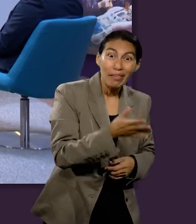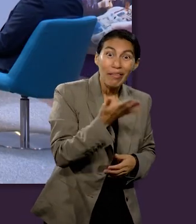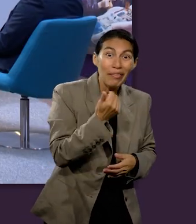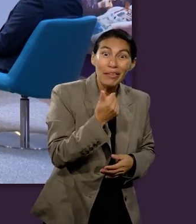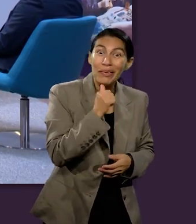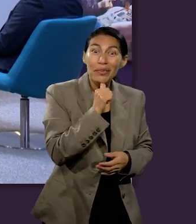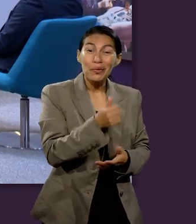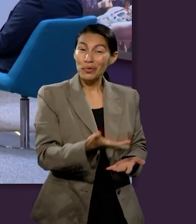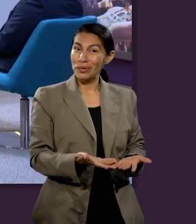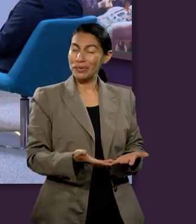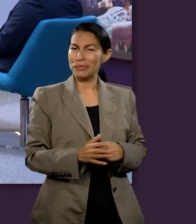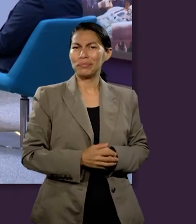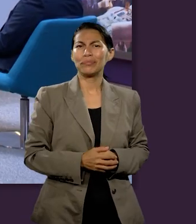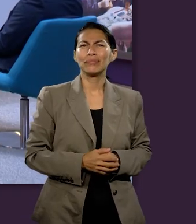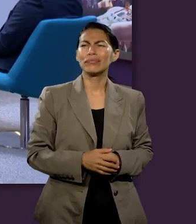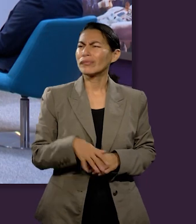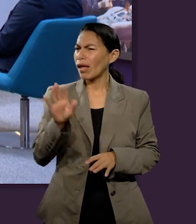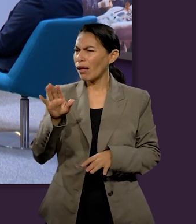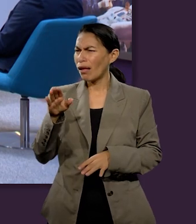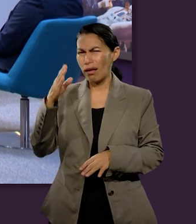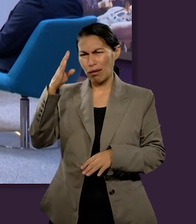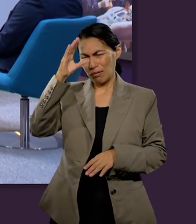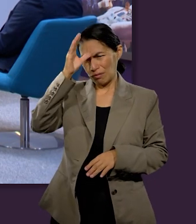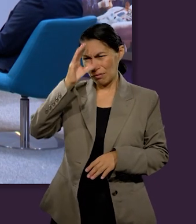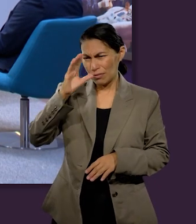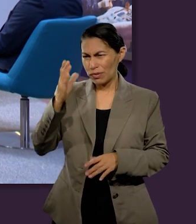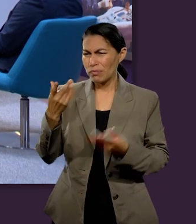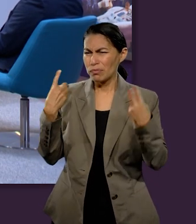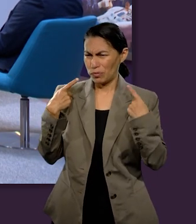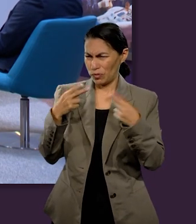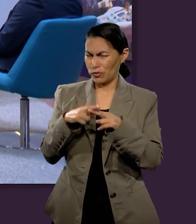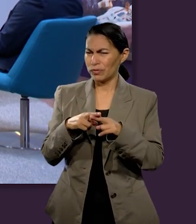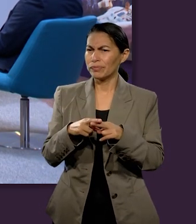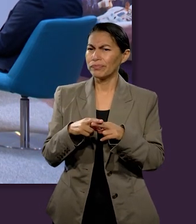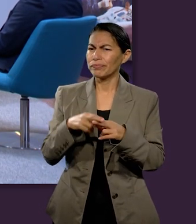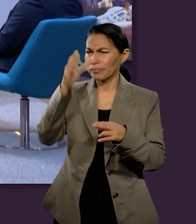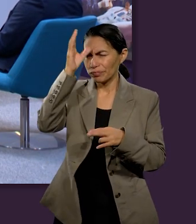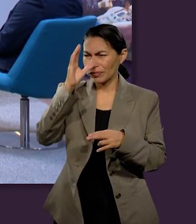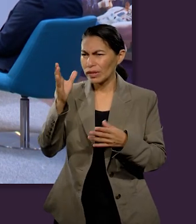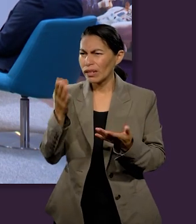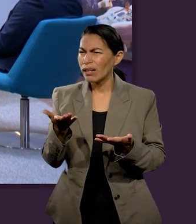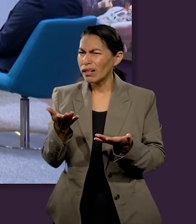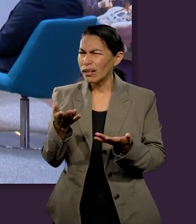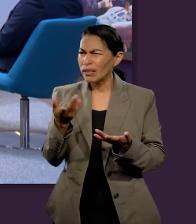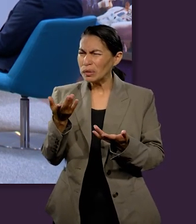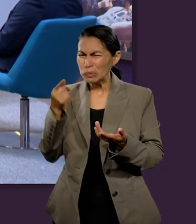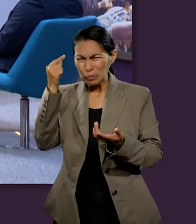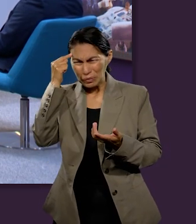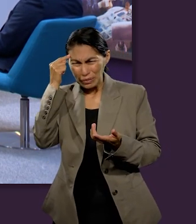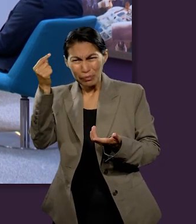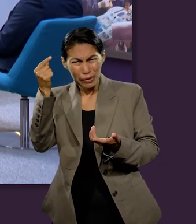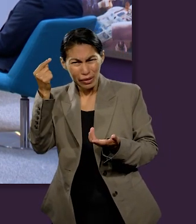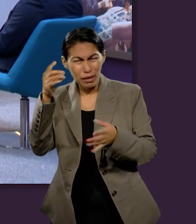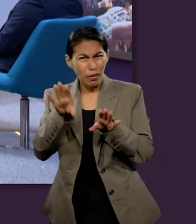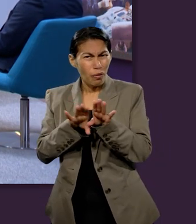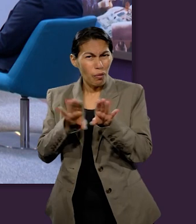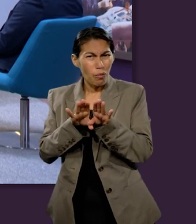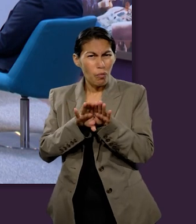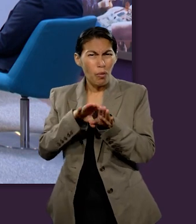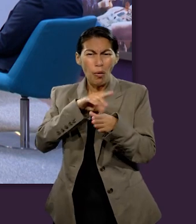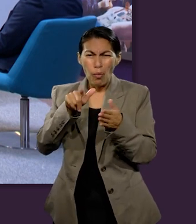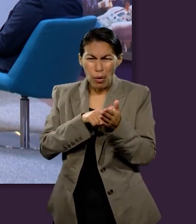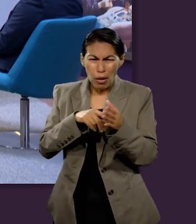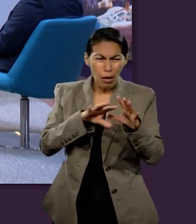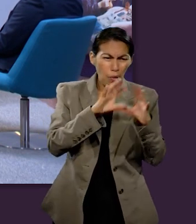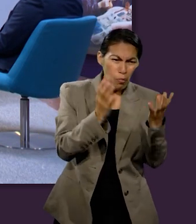Chiprián, cuando hablamos de esto con las personas, a veces surge esa duda de, ¿es real?